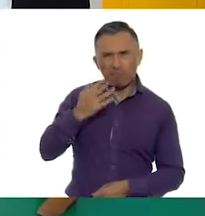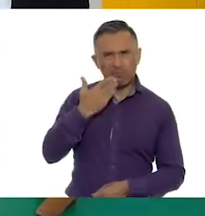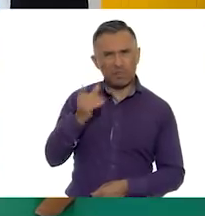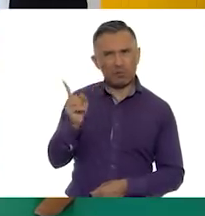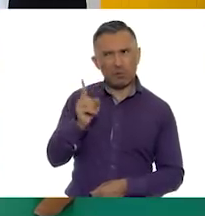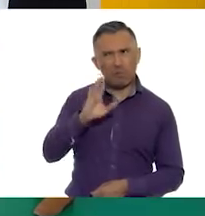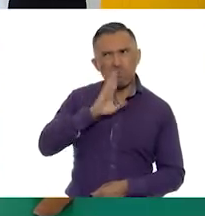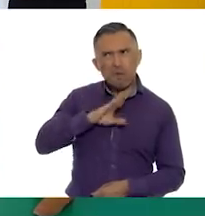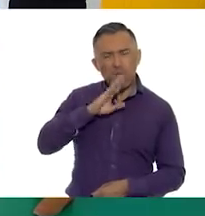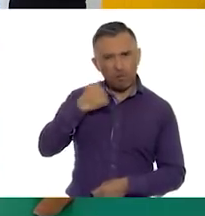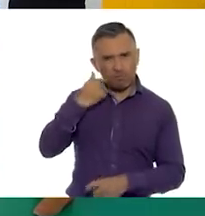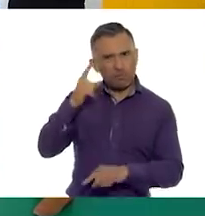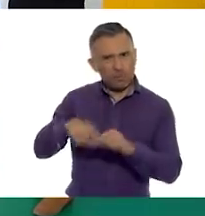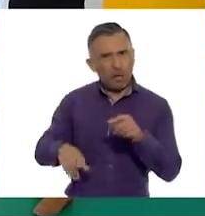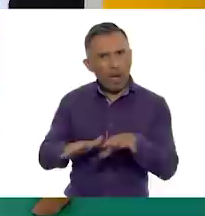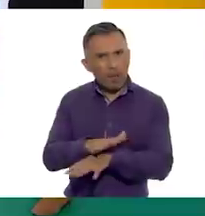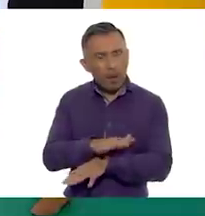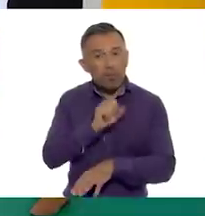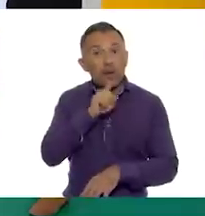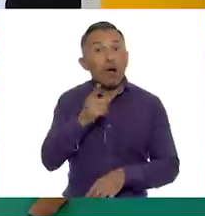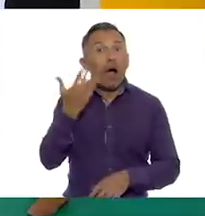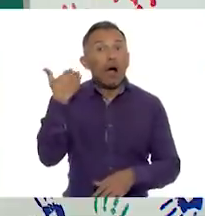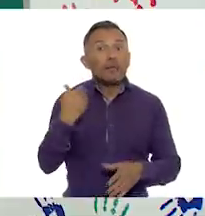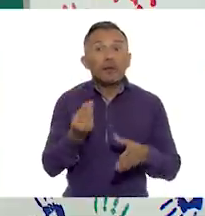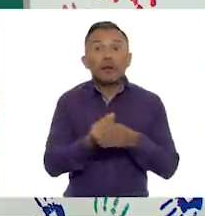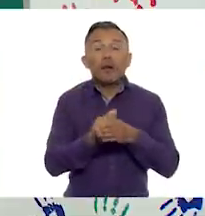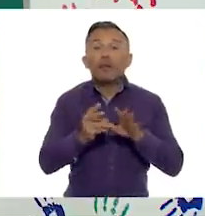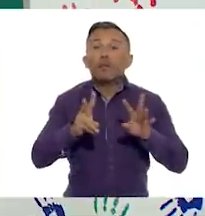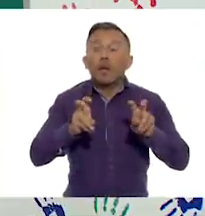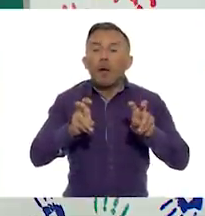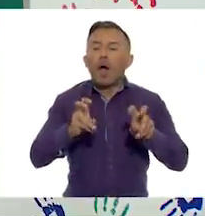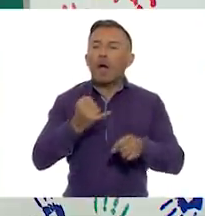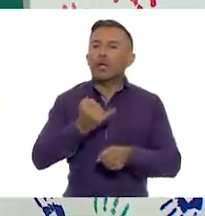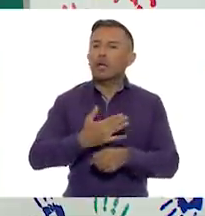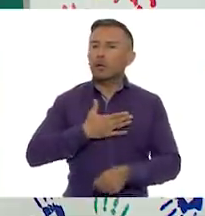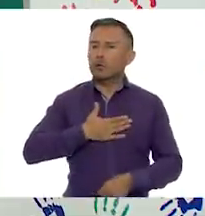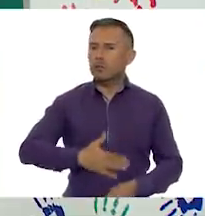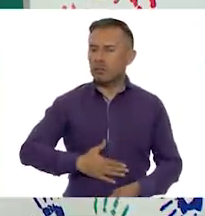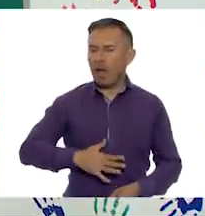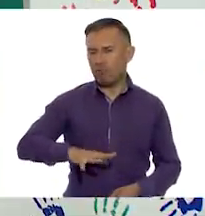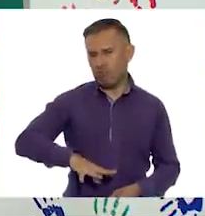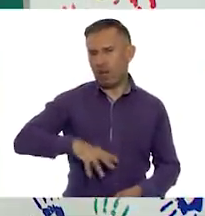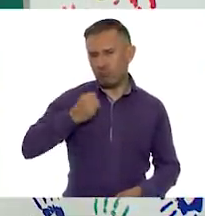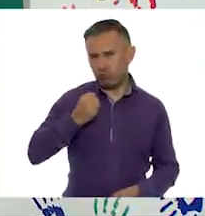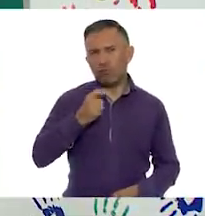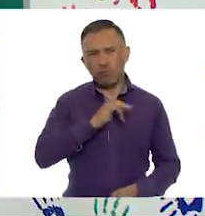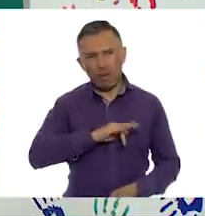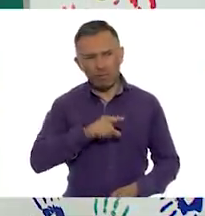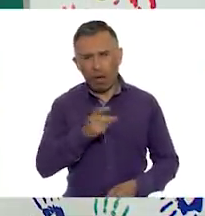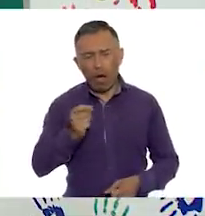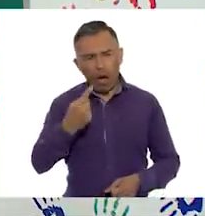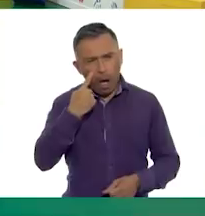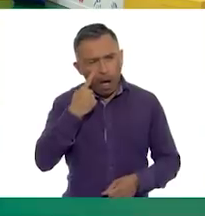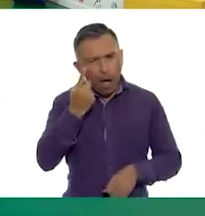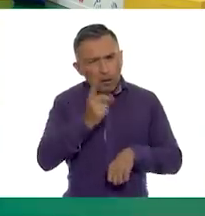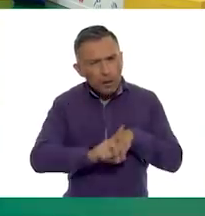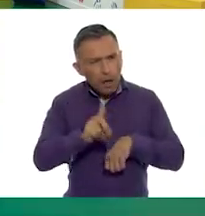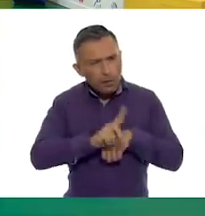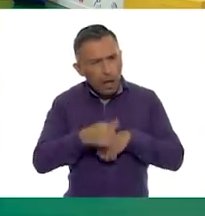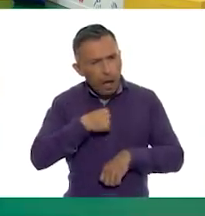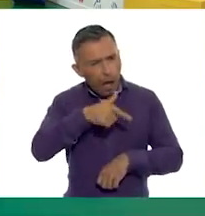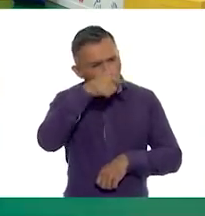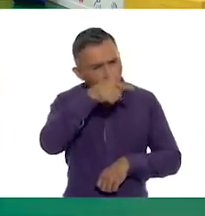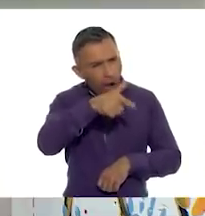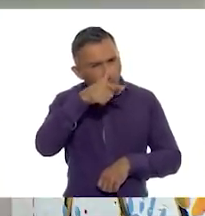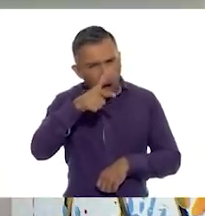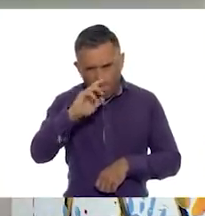Recuerden que en la clase anterior hablamos del tema de la justicia y la injusticia y su presencia en nuestra vida cotidiana. Sí, así